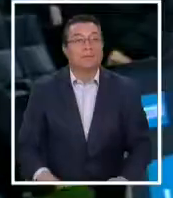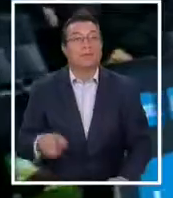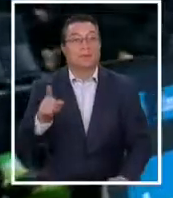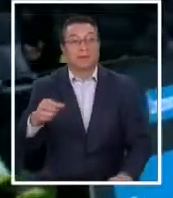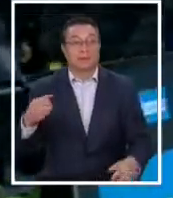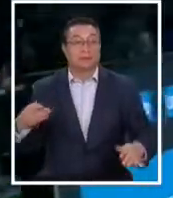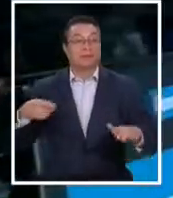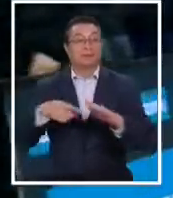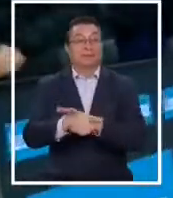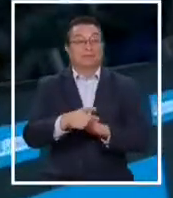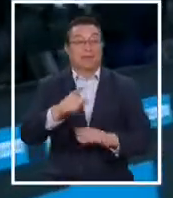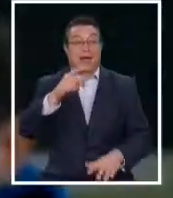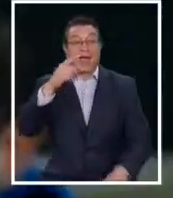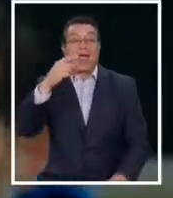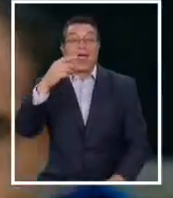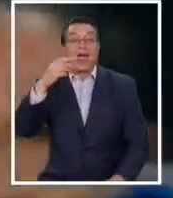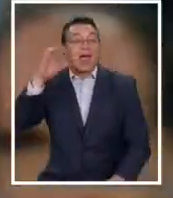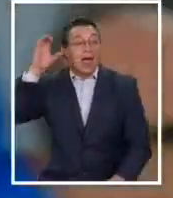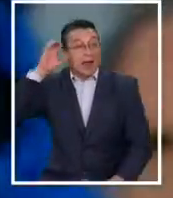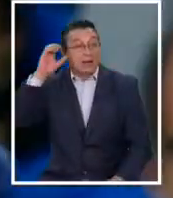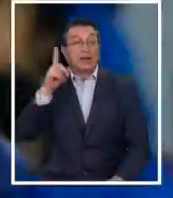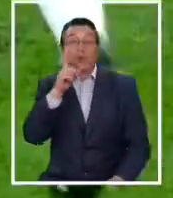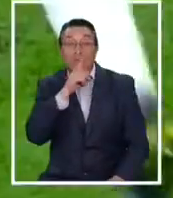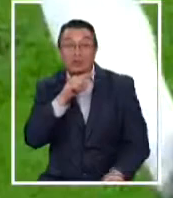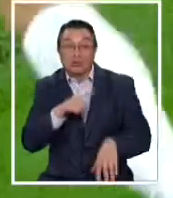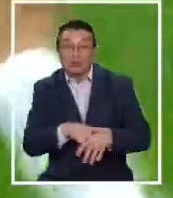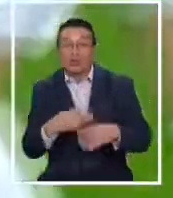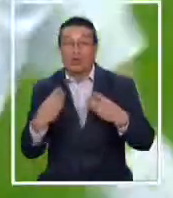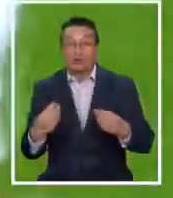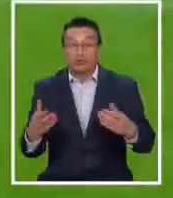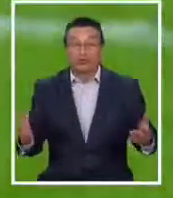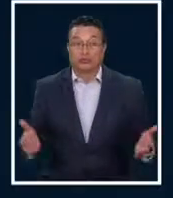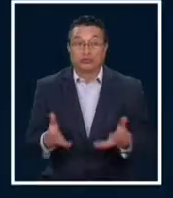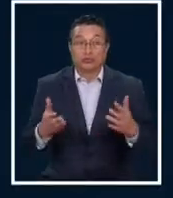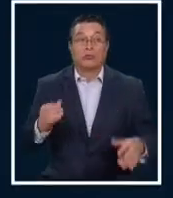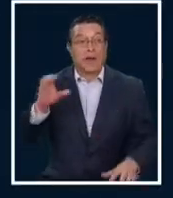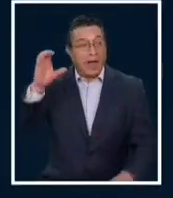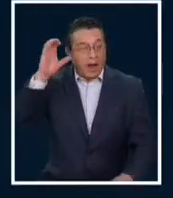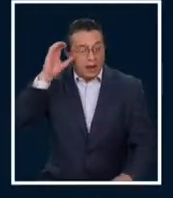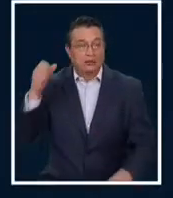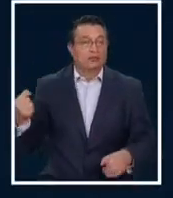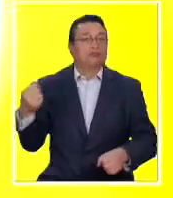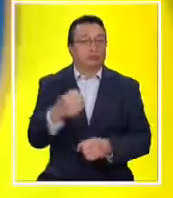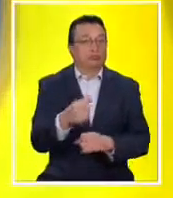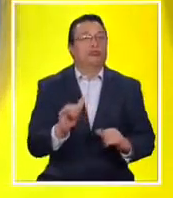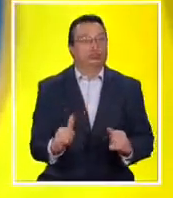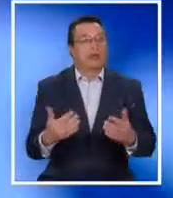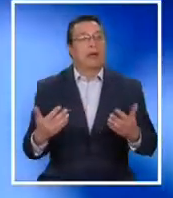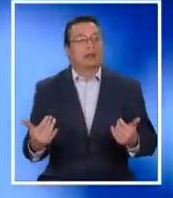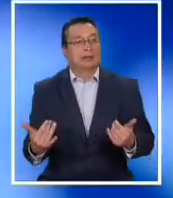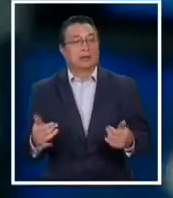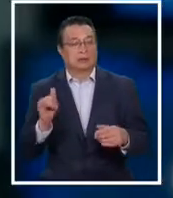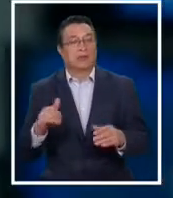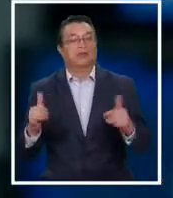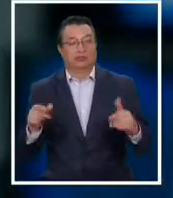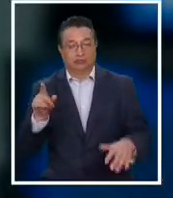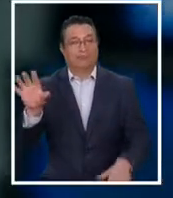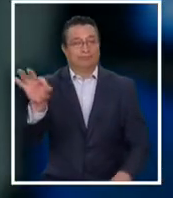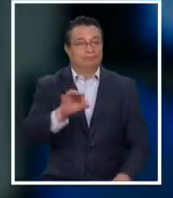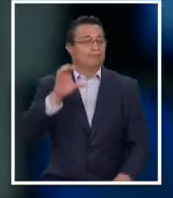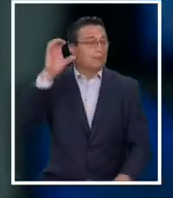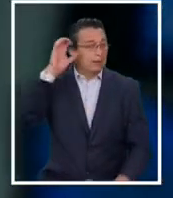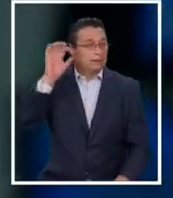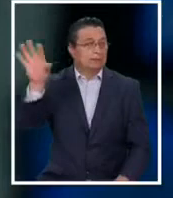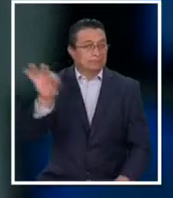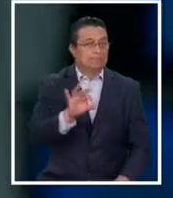de Alexis Sánchez en algunos minutos no le vendría nada más, al contrario. Sí, la entrada de Alexis va a ser necesaria. El partido lo pedía, el nombre de Alexis